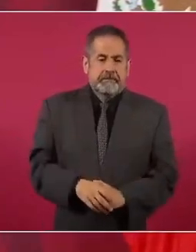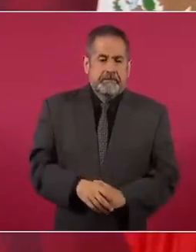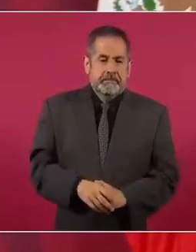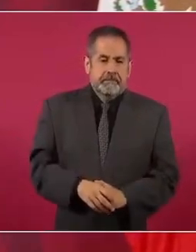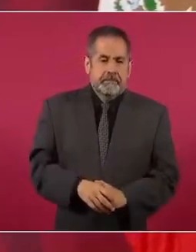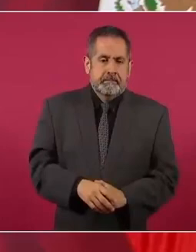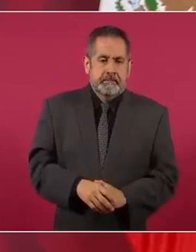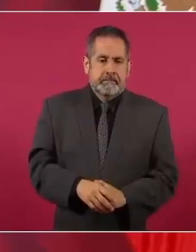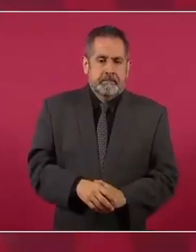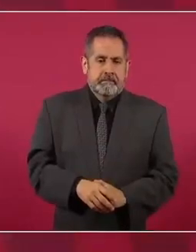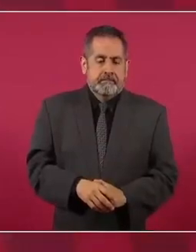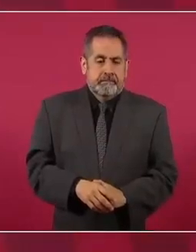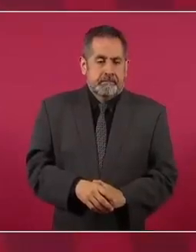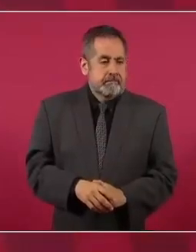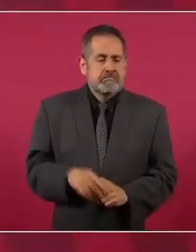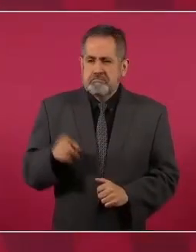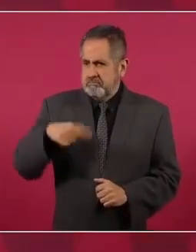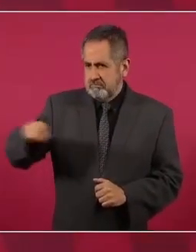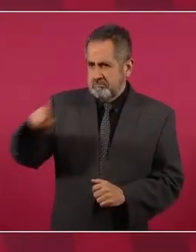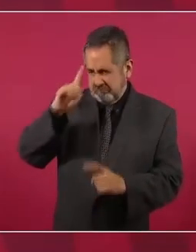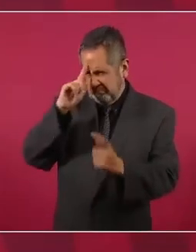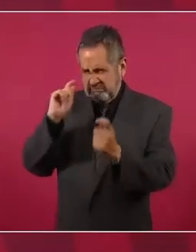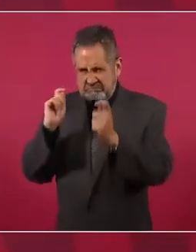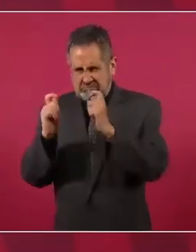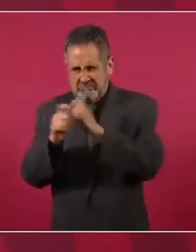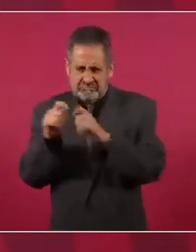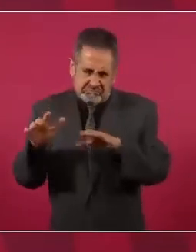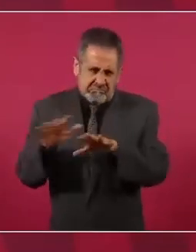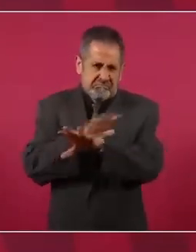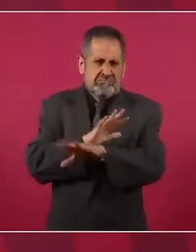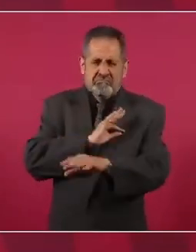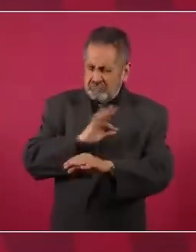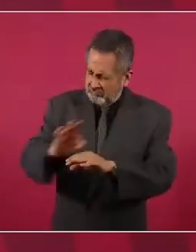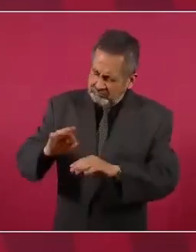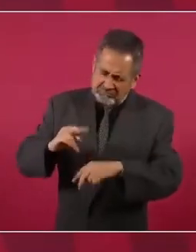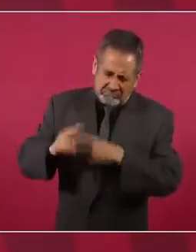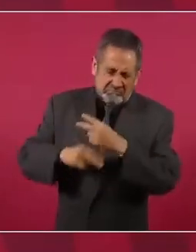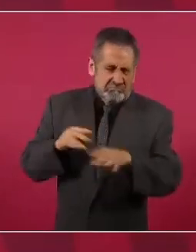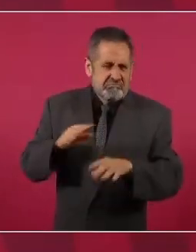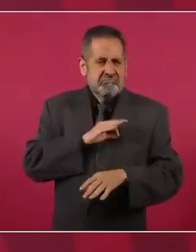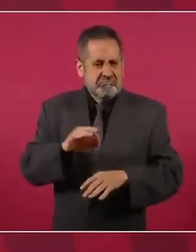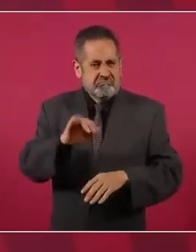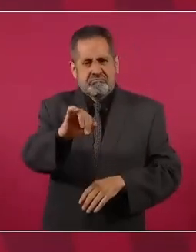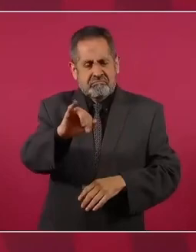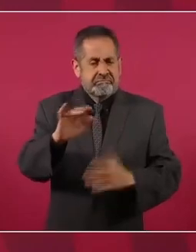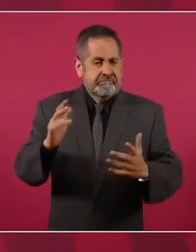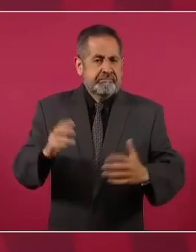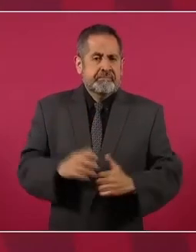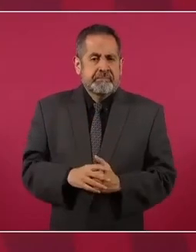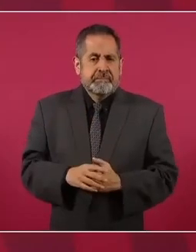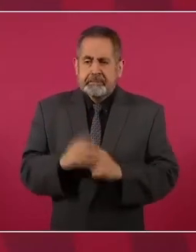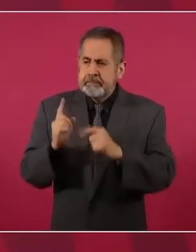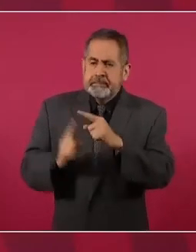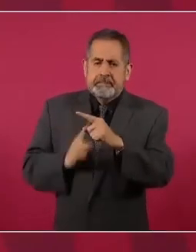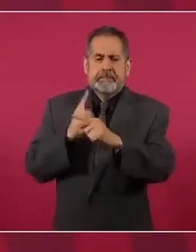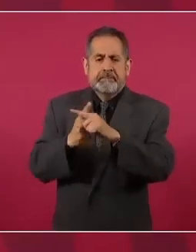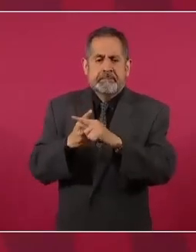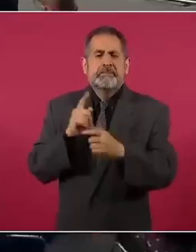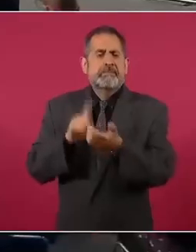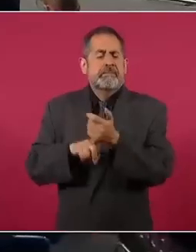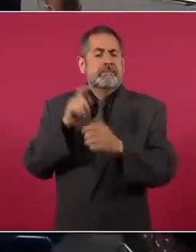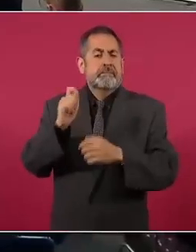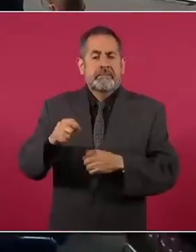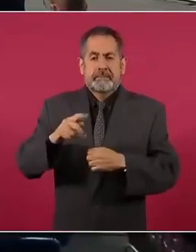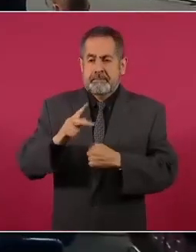pues claro que se puede transformar y si se agrega que vivimos en un país